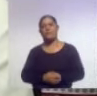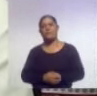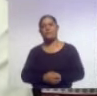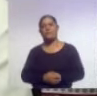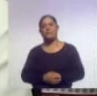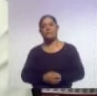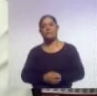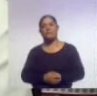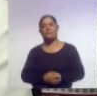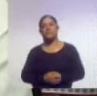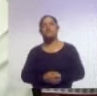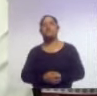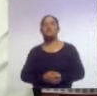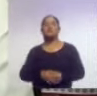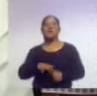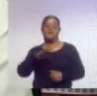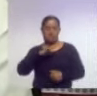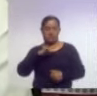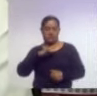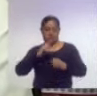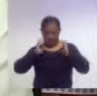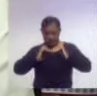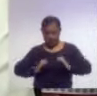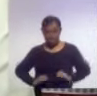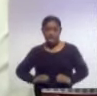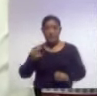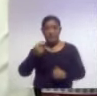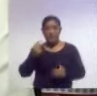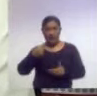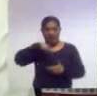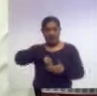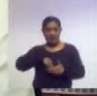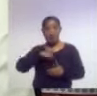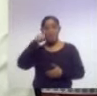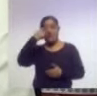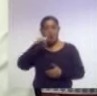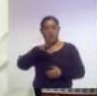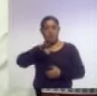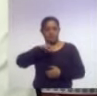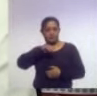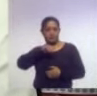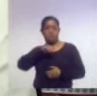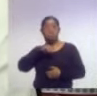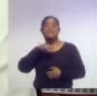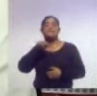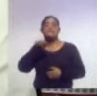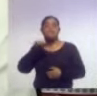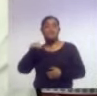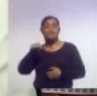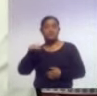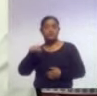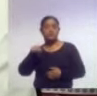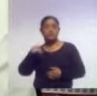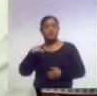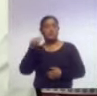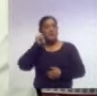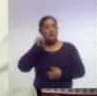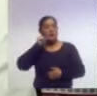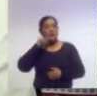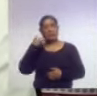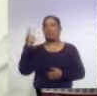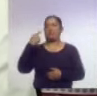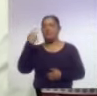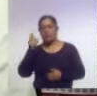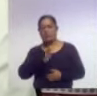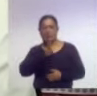ciertas enzimas en el cuerpo para que se puedan absorber. En este caso, reitero, si los síntomas son recurrentes y no hay alguna consecuencia